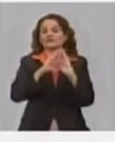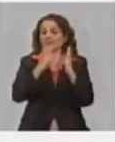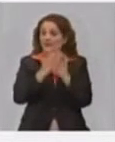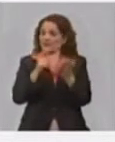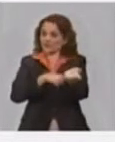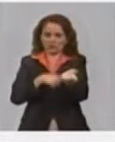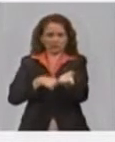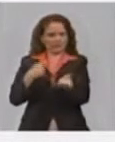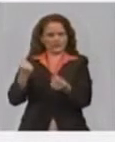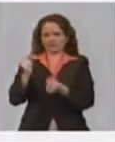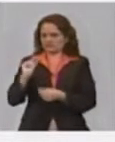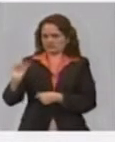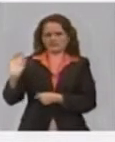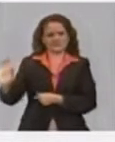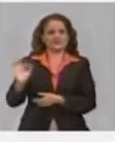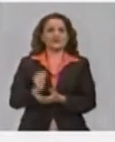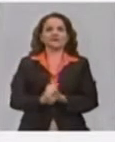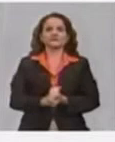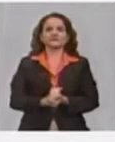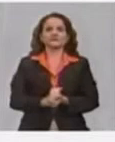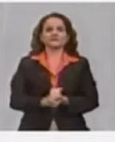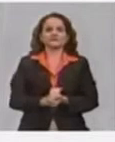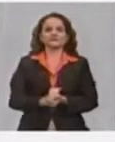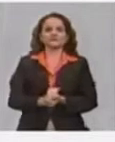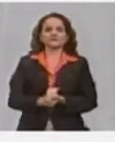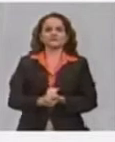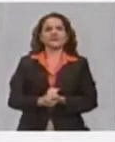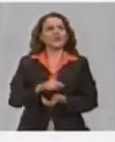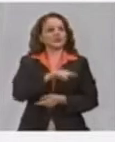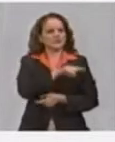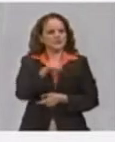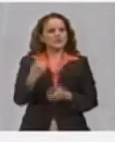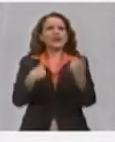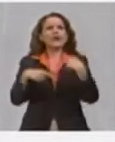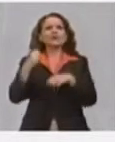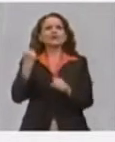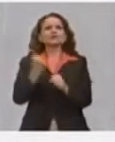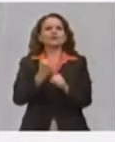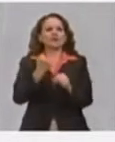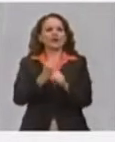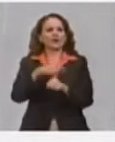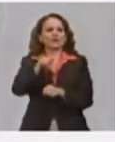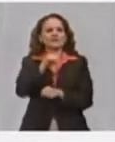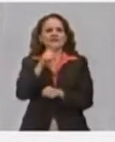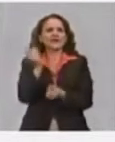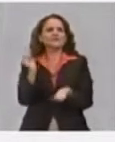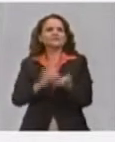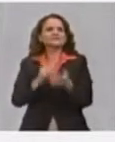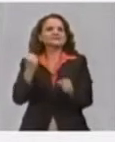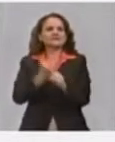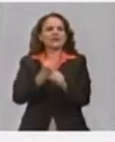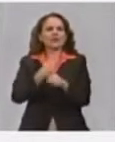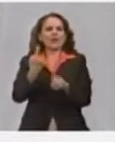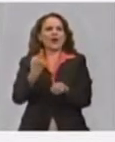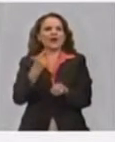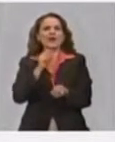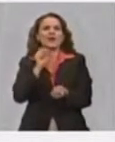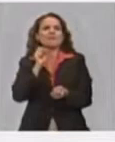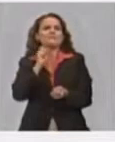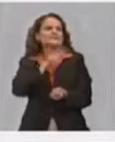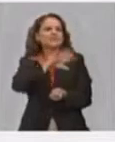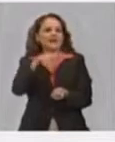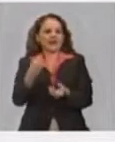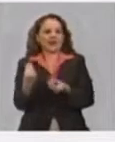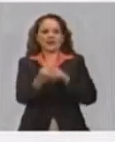habido un grupo de trabajadores que se han incorporado al servicio de mensajería. Ahí están el